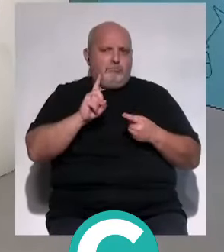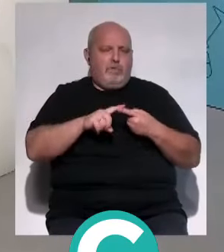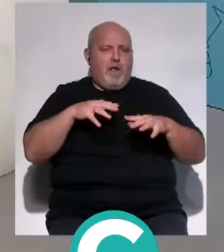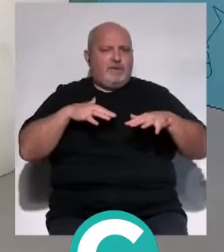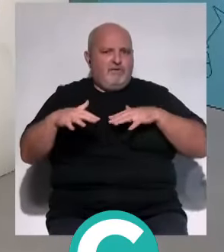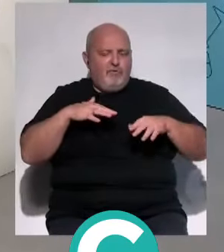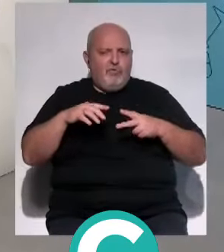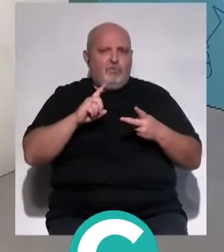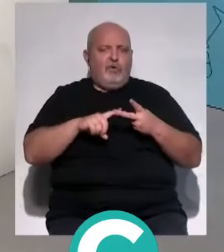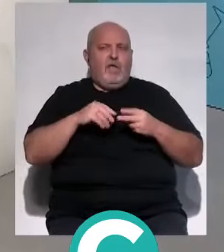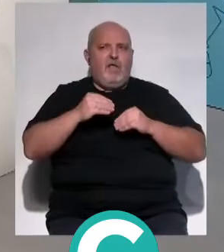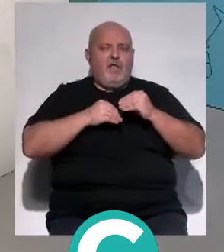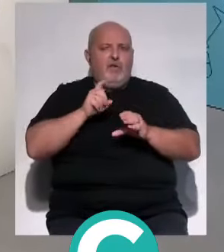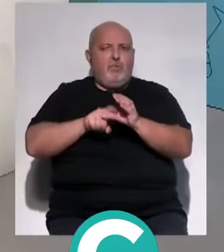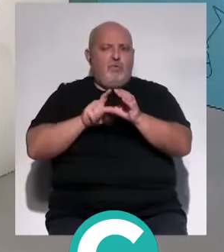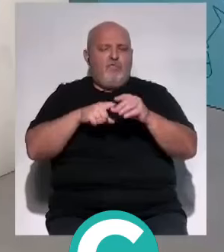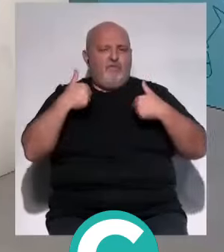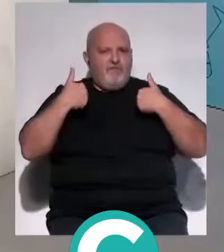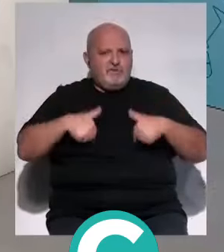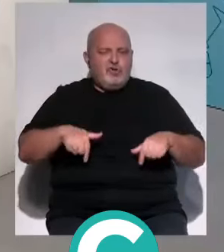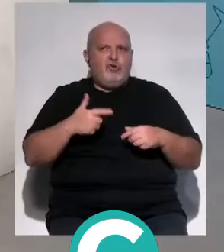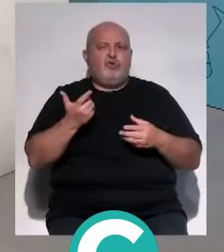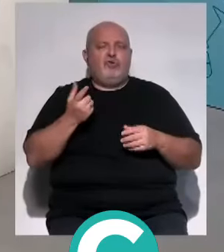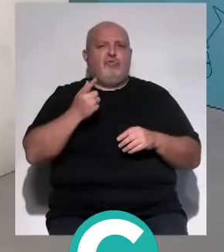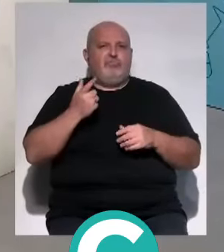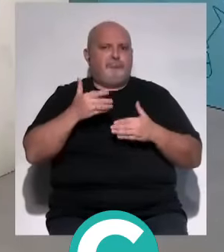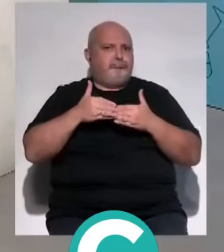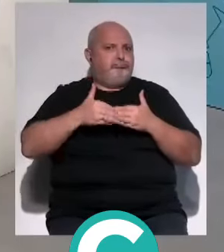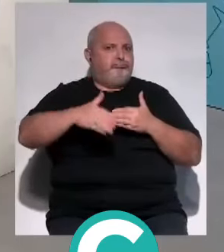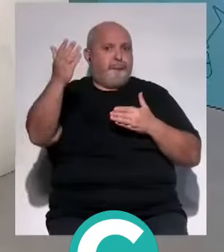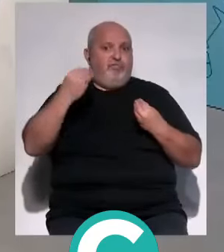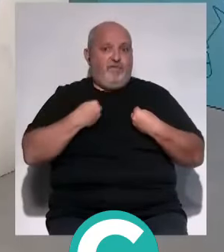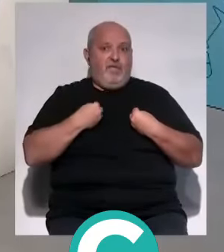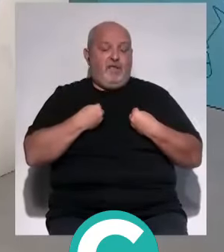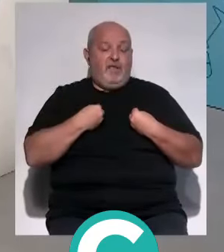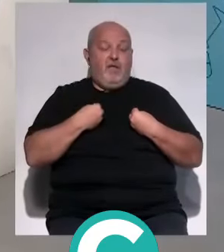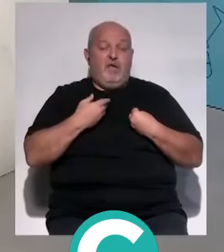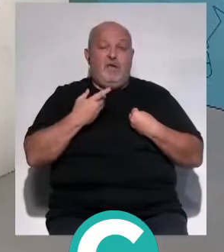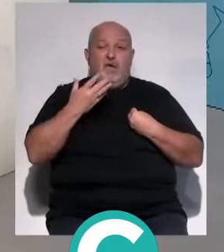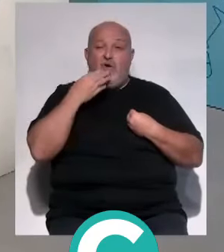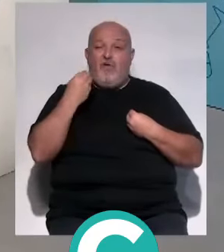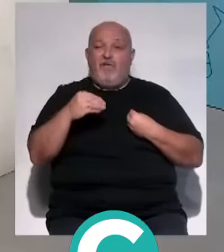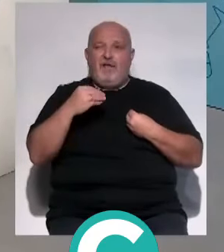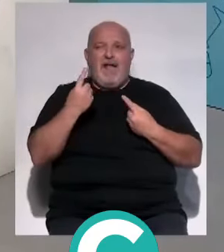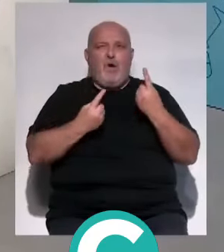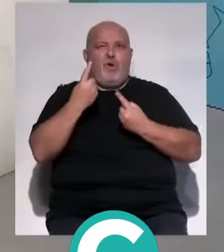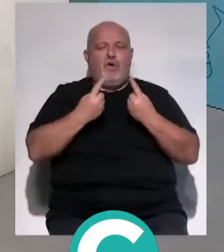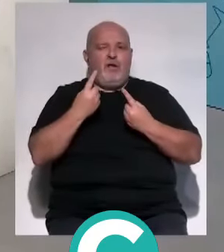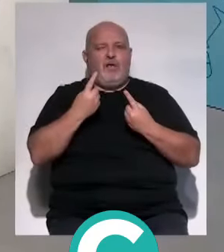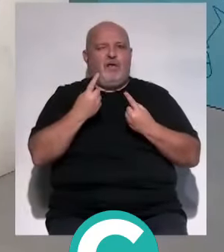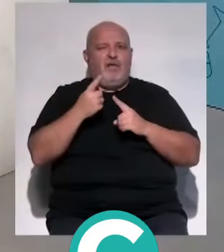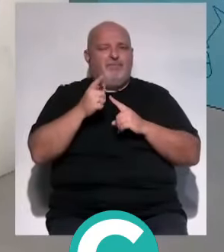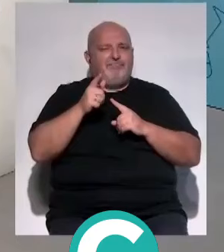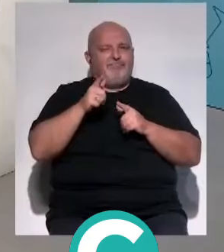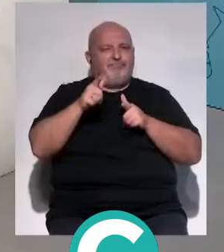activa, que realizas actividad física de por vida, porque es verdad que cuando somos jóvenes como que todos lo vemos muy